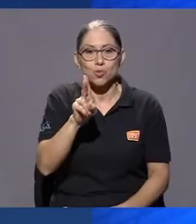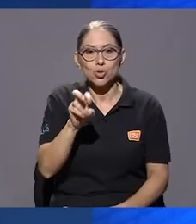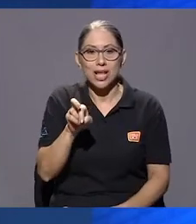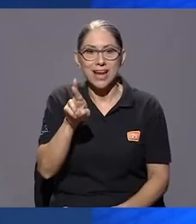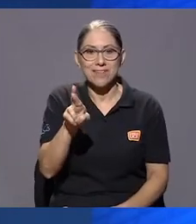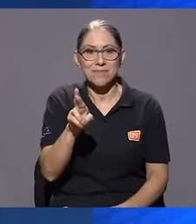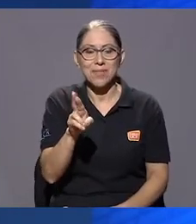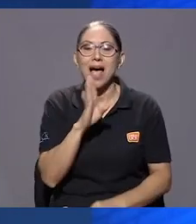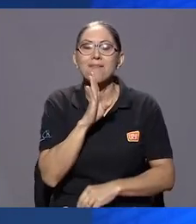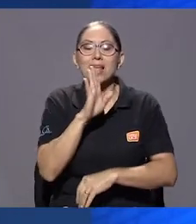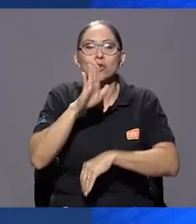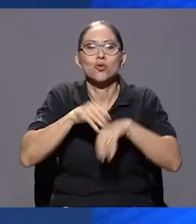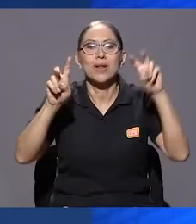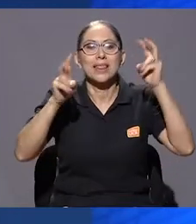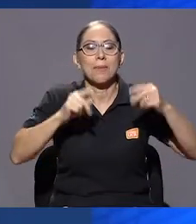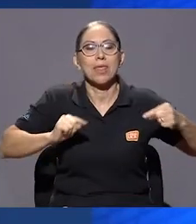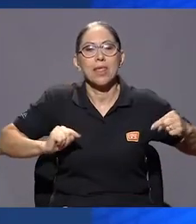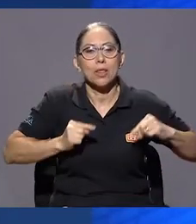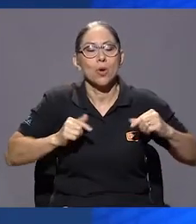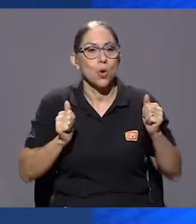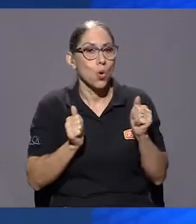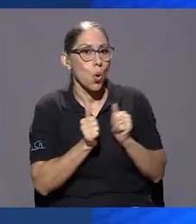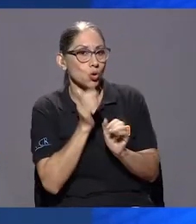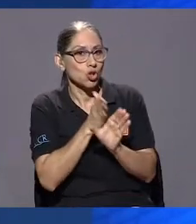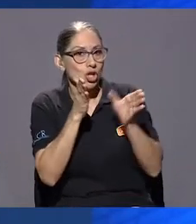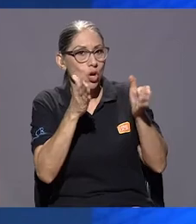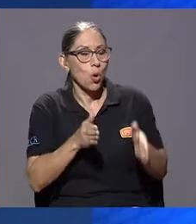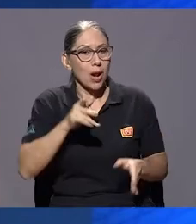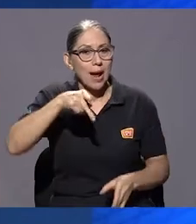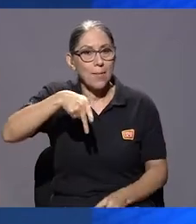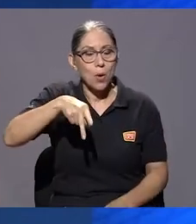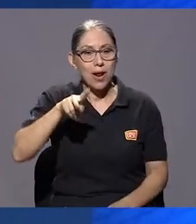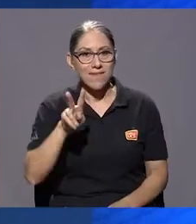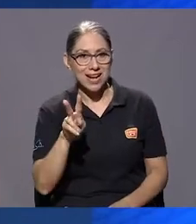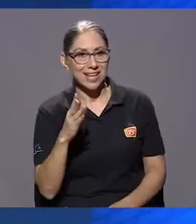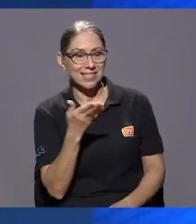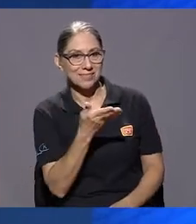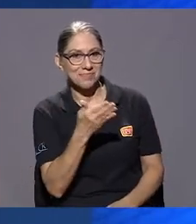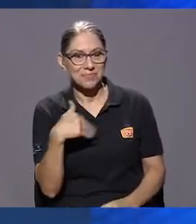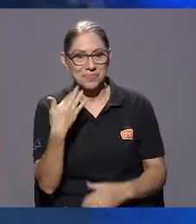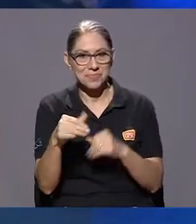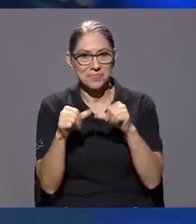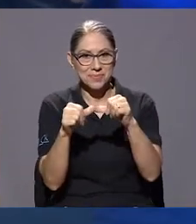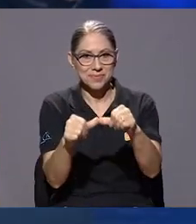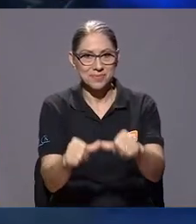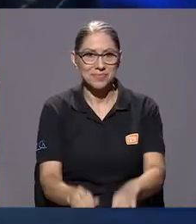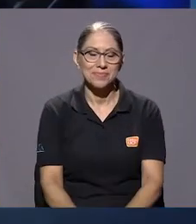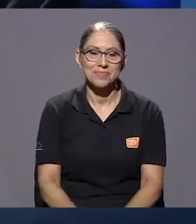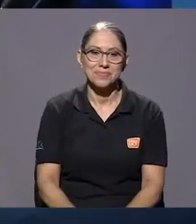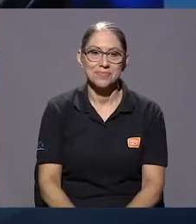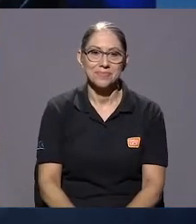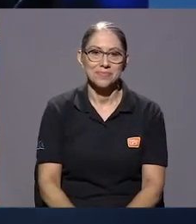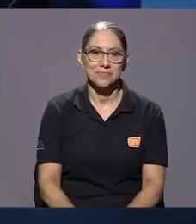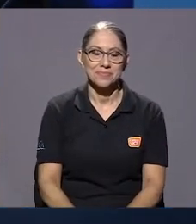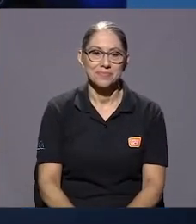UCR, en donde estamos abordando el tema del duelo con la psicóloga Paola Vargas. Ya casi, volvemos.